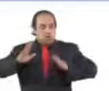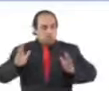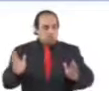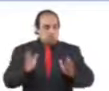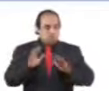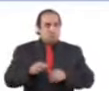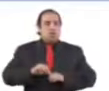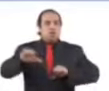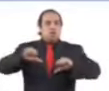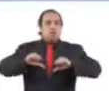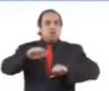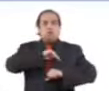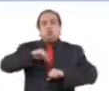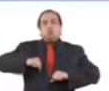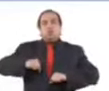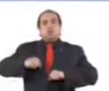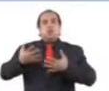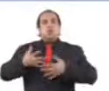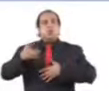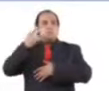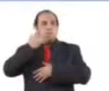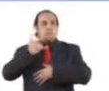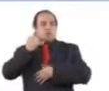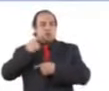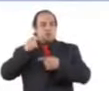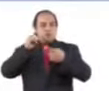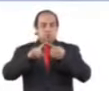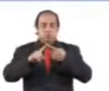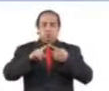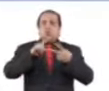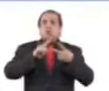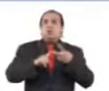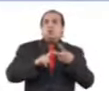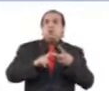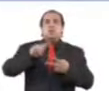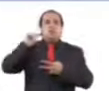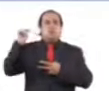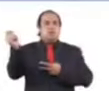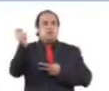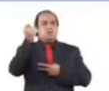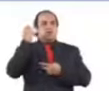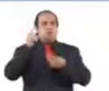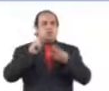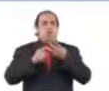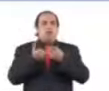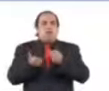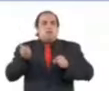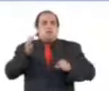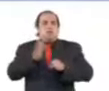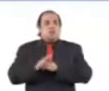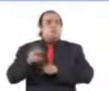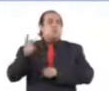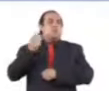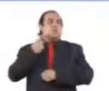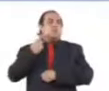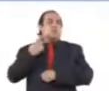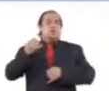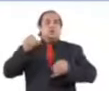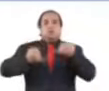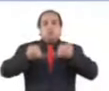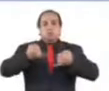todos nuestros recursos humanos, tecnológicos, administrativos, políticos y jurídicos.